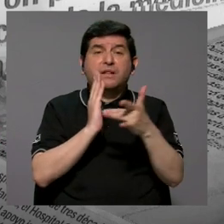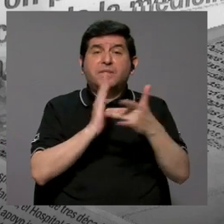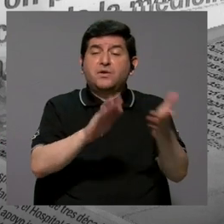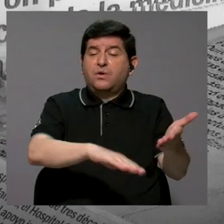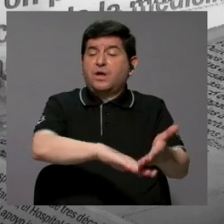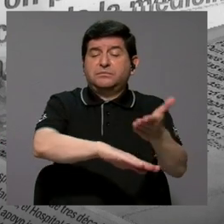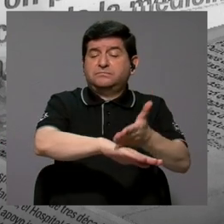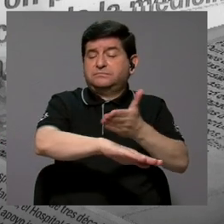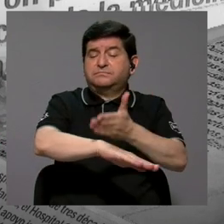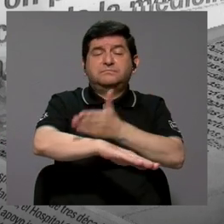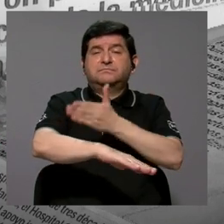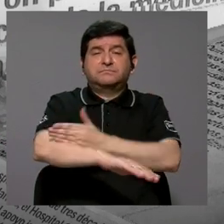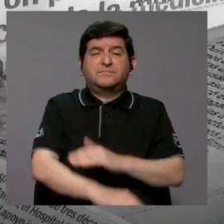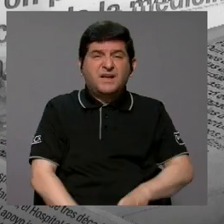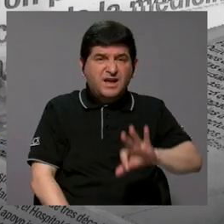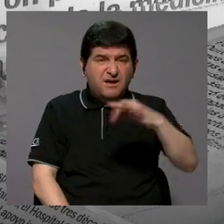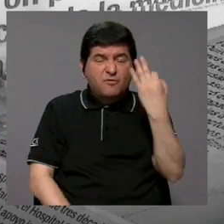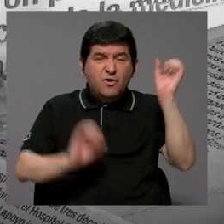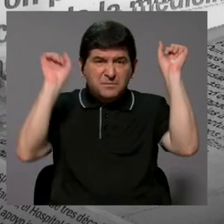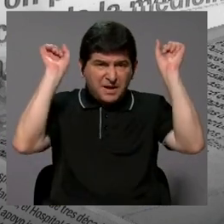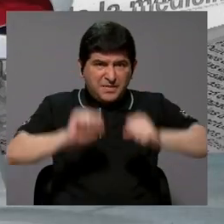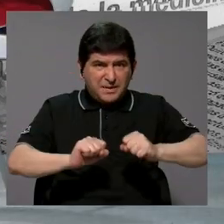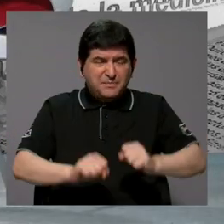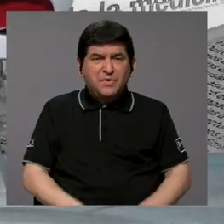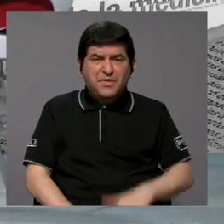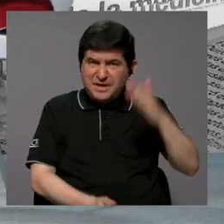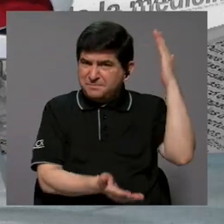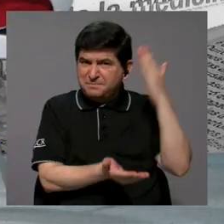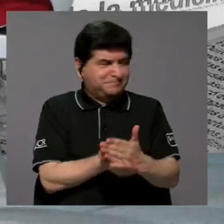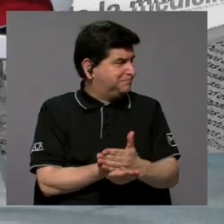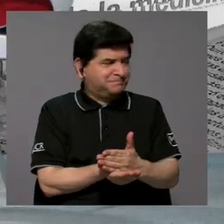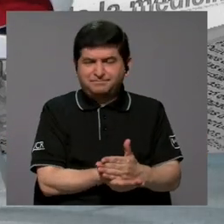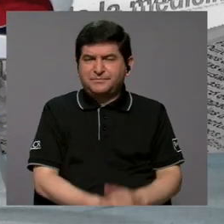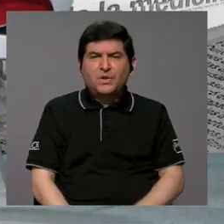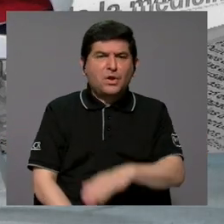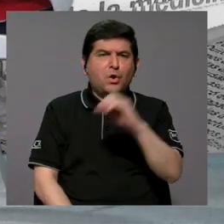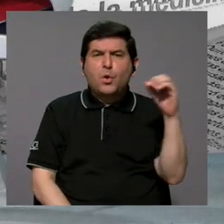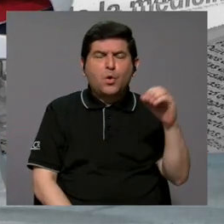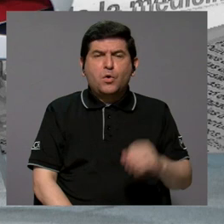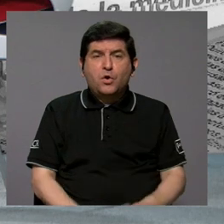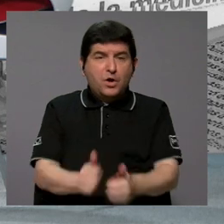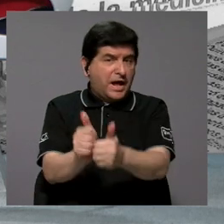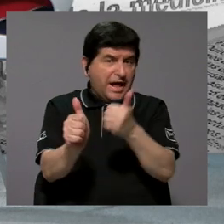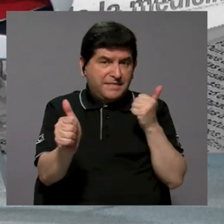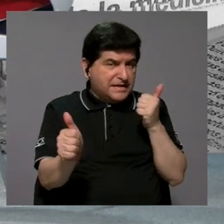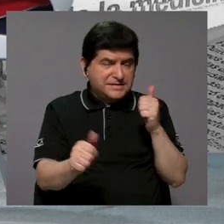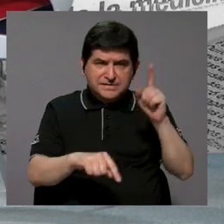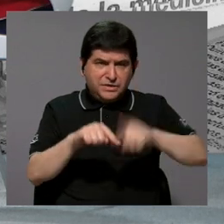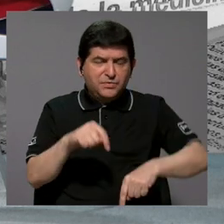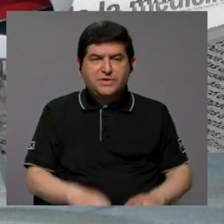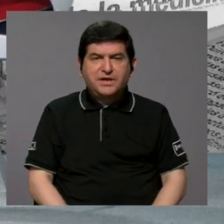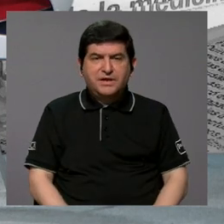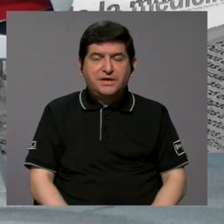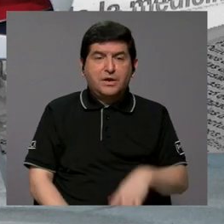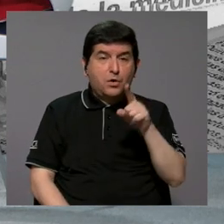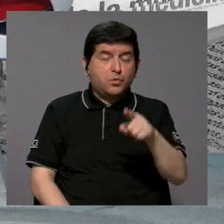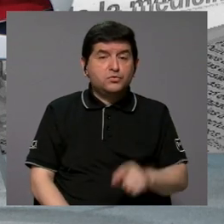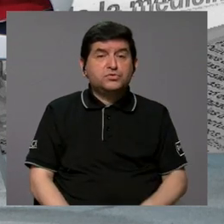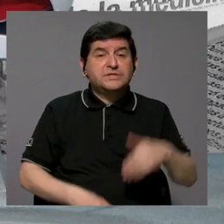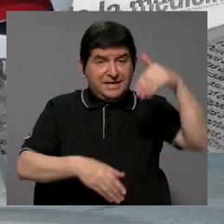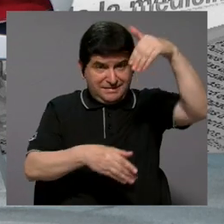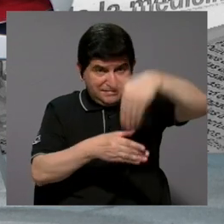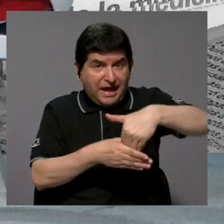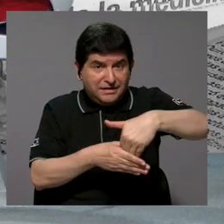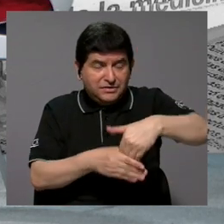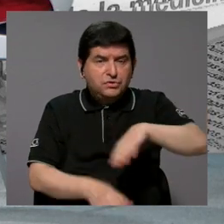tecnología va a avanzar. No hay forma en poder hacer pausas, no hay forma en poder... No hay marcha atrás. Hacerlo ya, o usted está en la